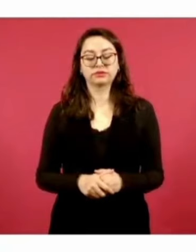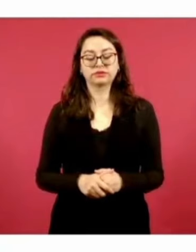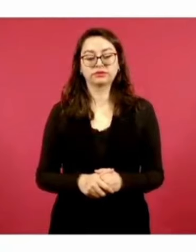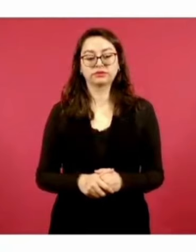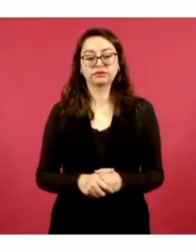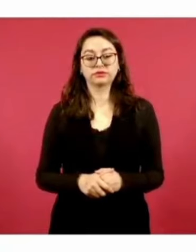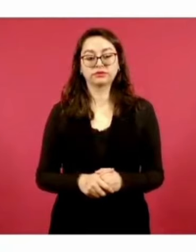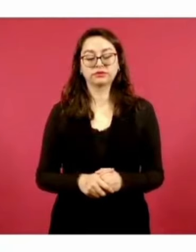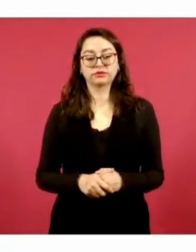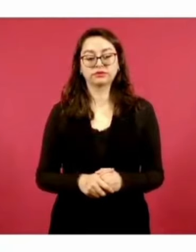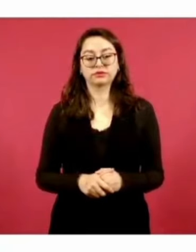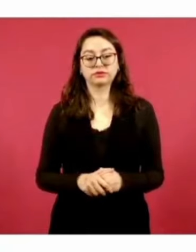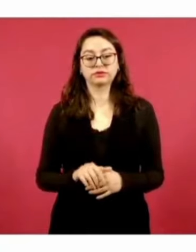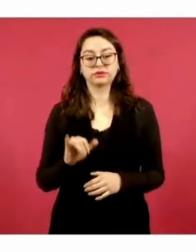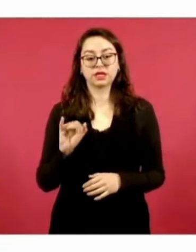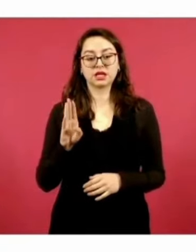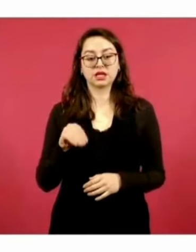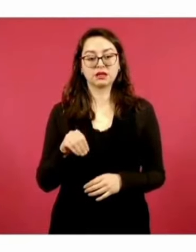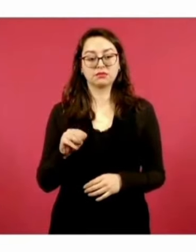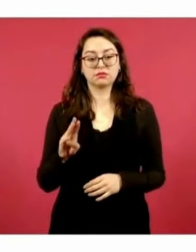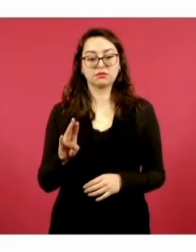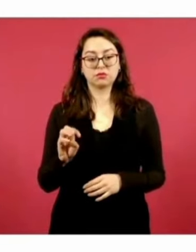Comercializadora IMU,